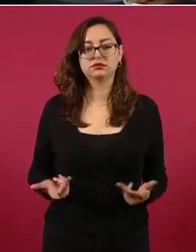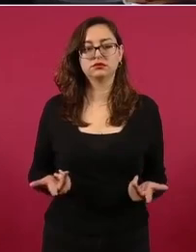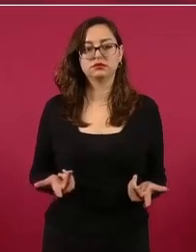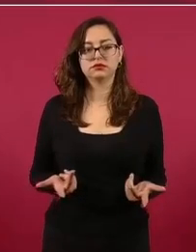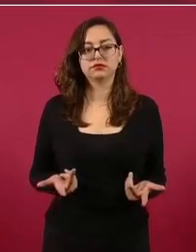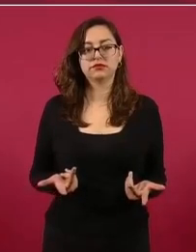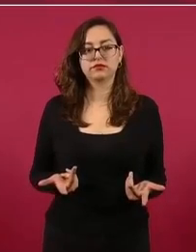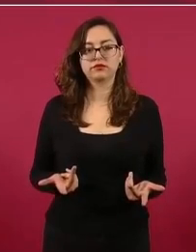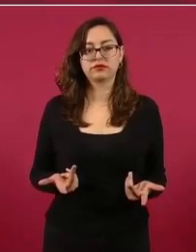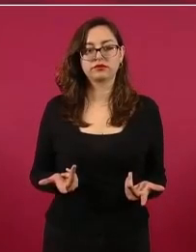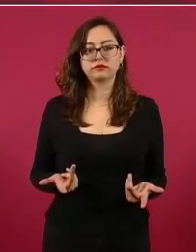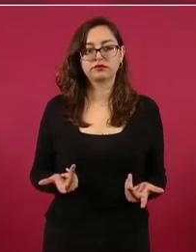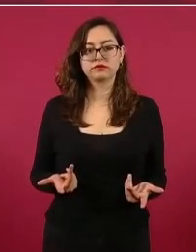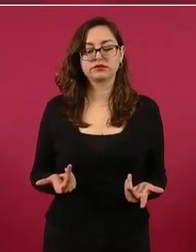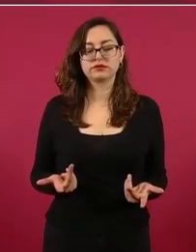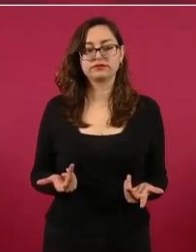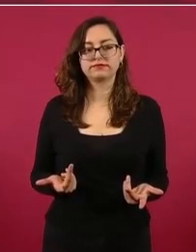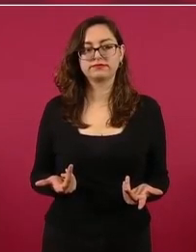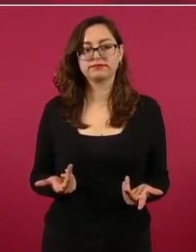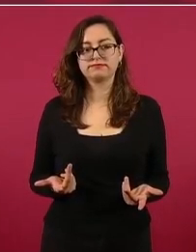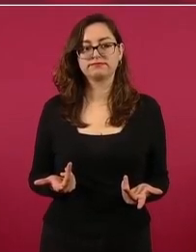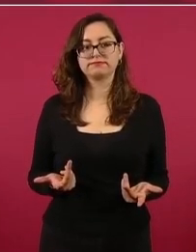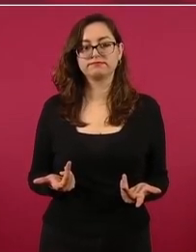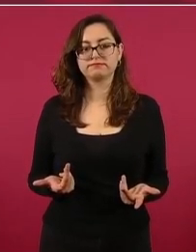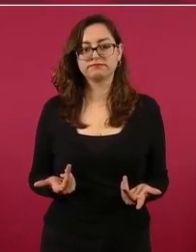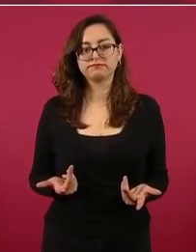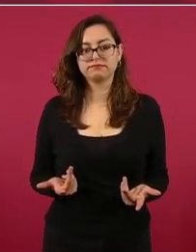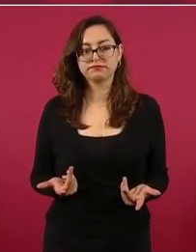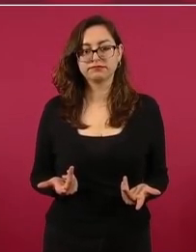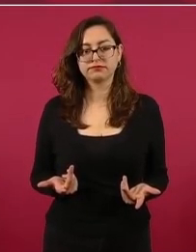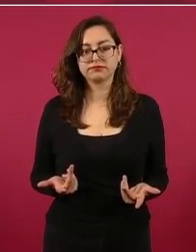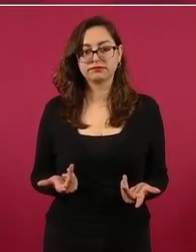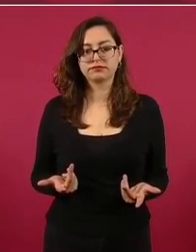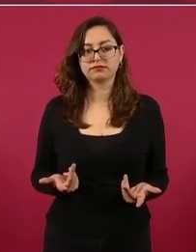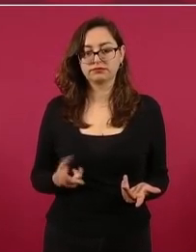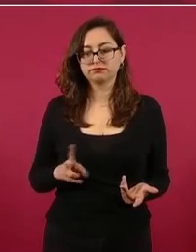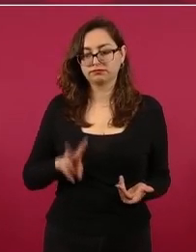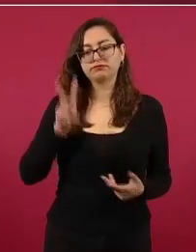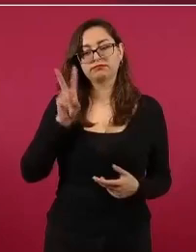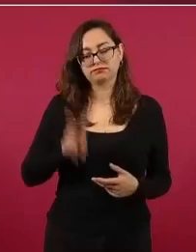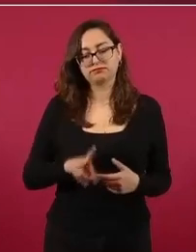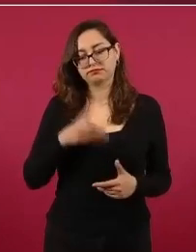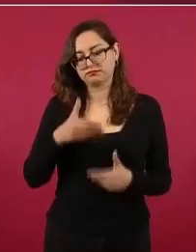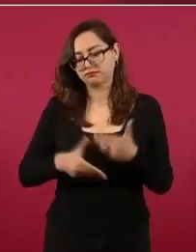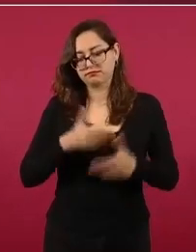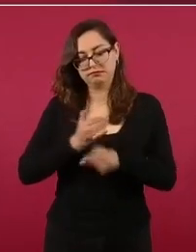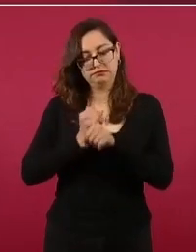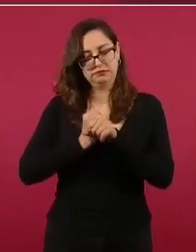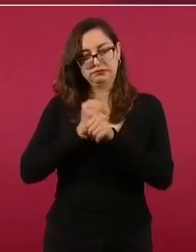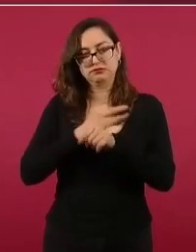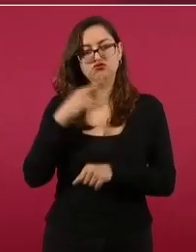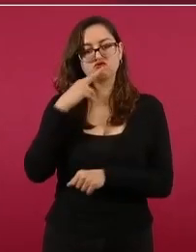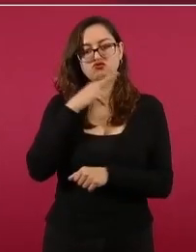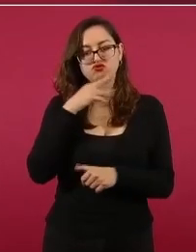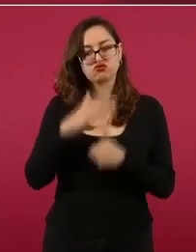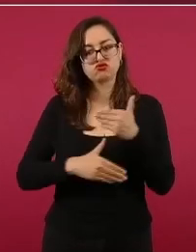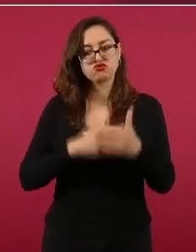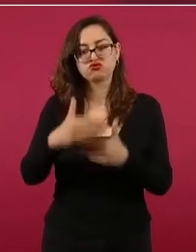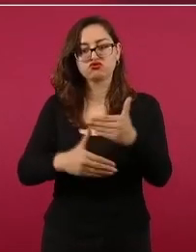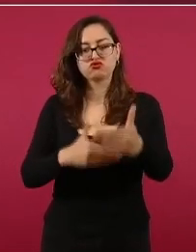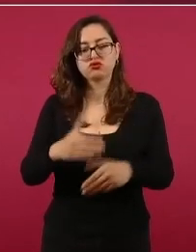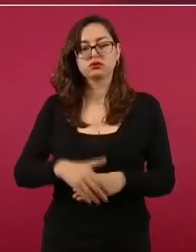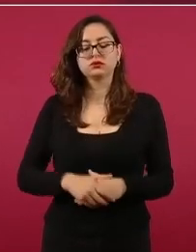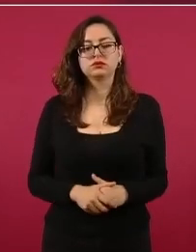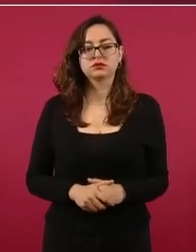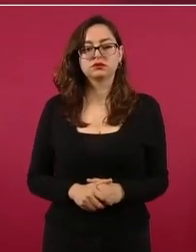Para que se resuelva esto lo más pronto posible. ¿Sería recomendado que